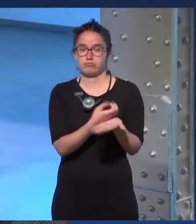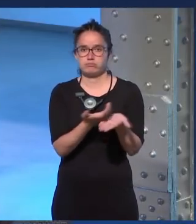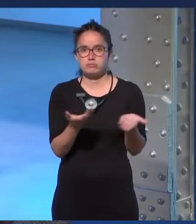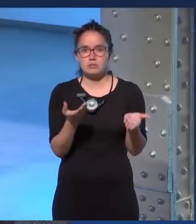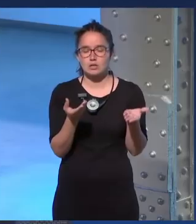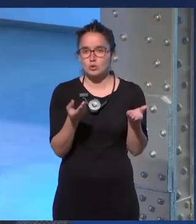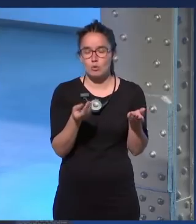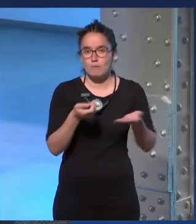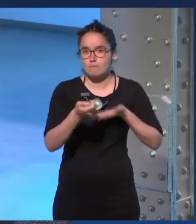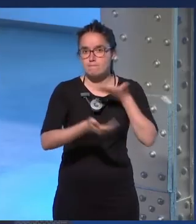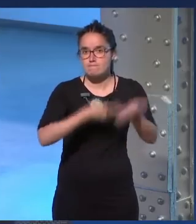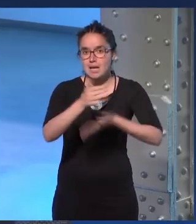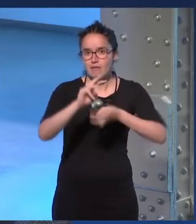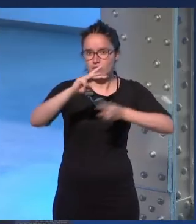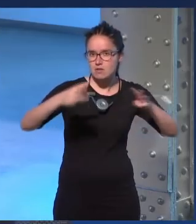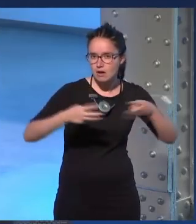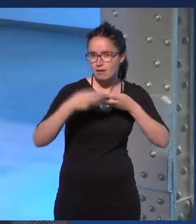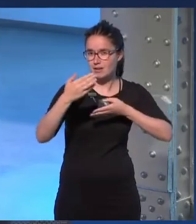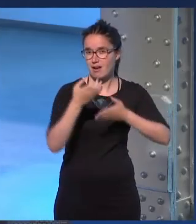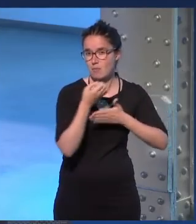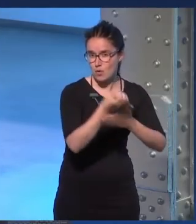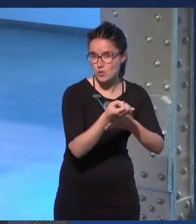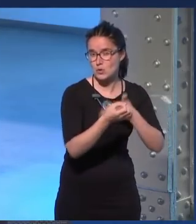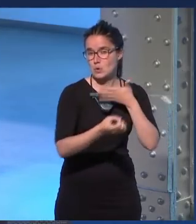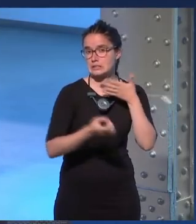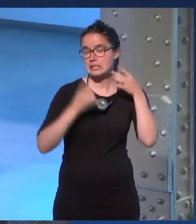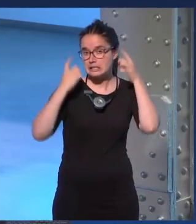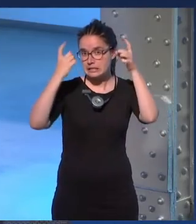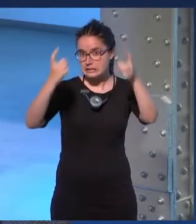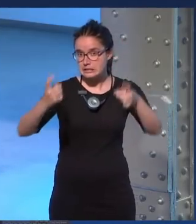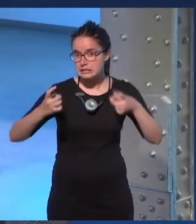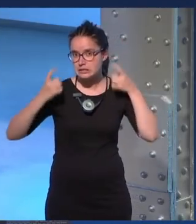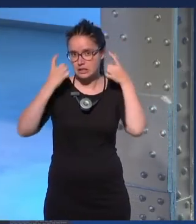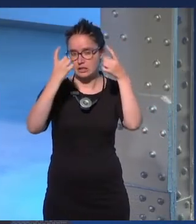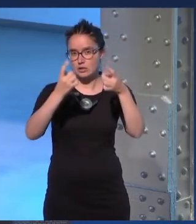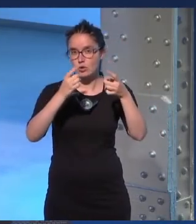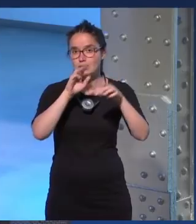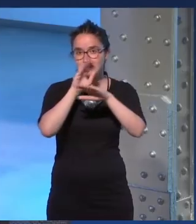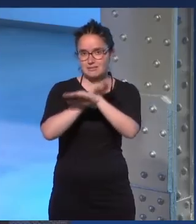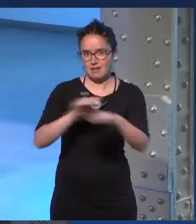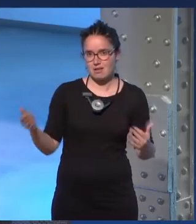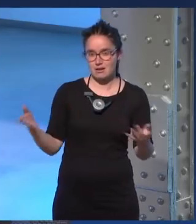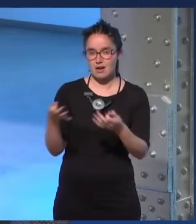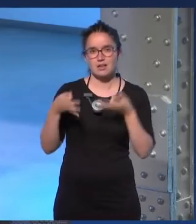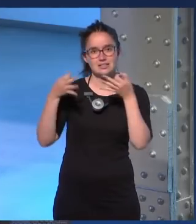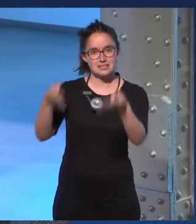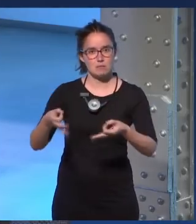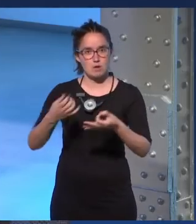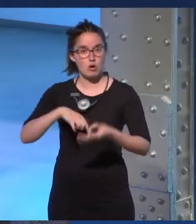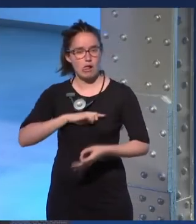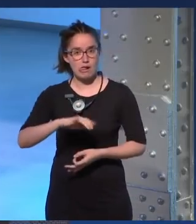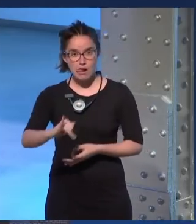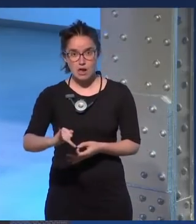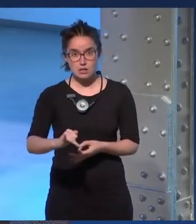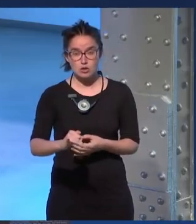que se está moviendo a través de Internet y que está intentando silenciar el hecho de que siempre hemos estado ahí.